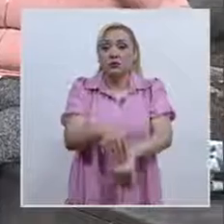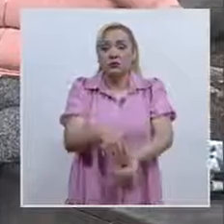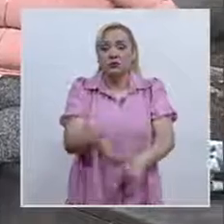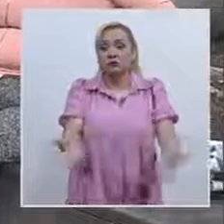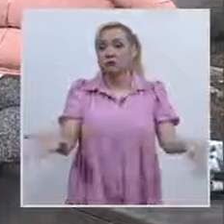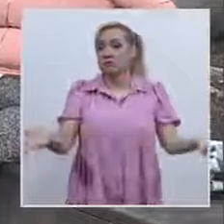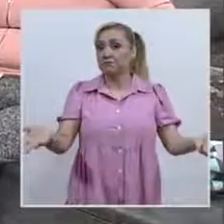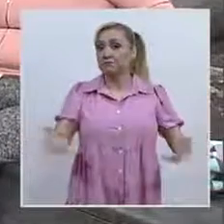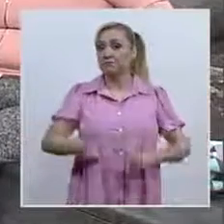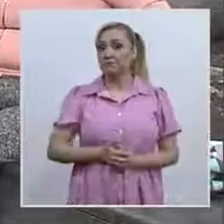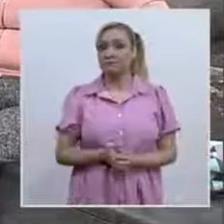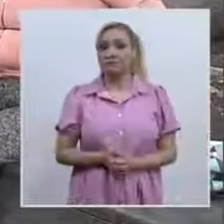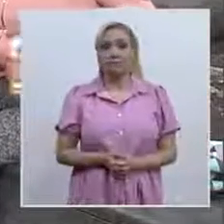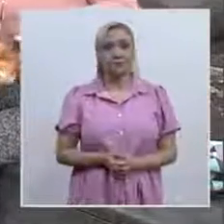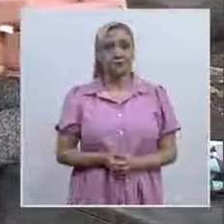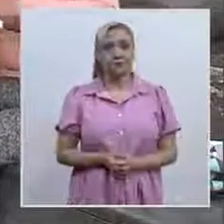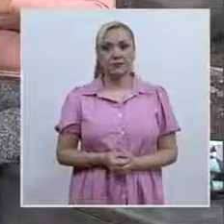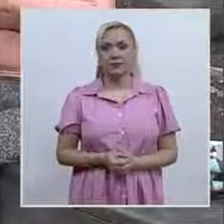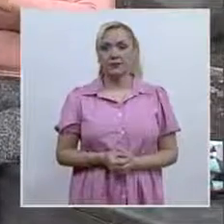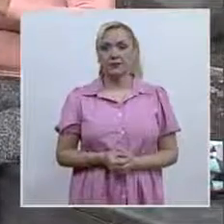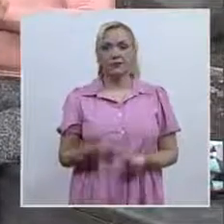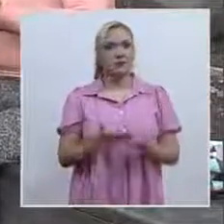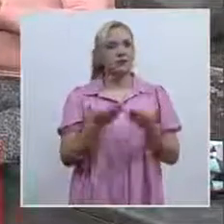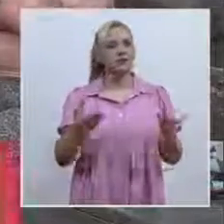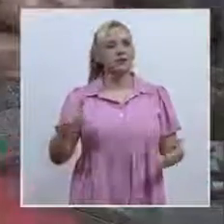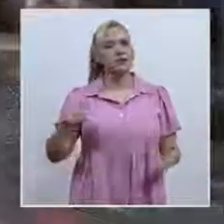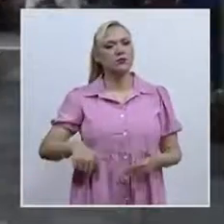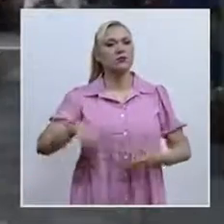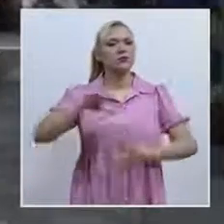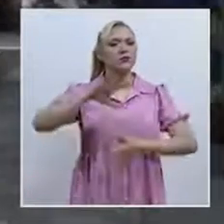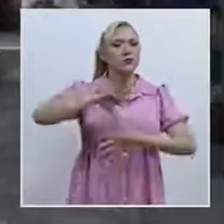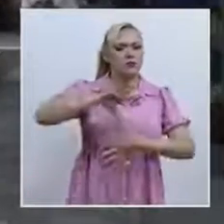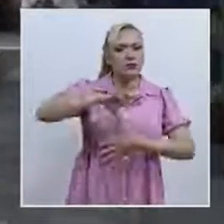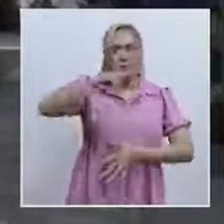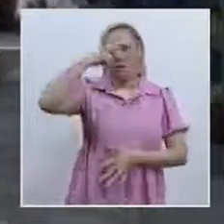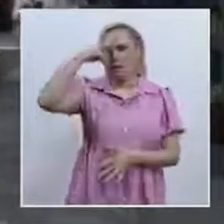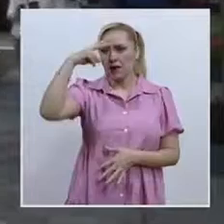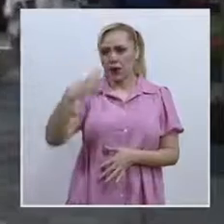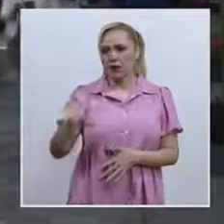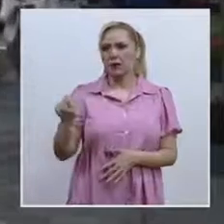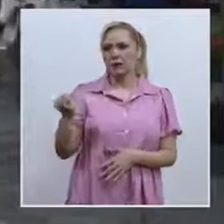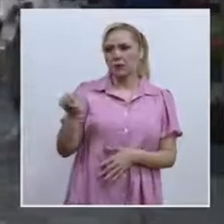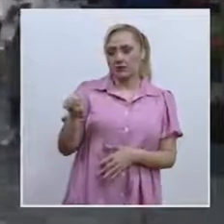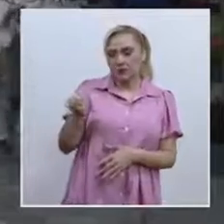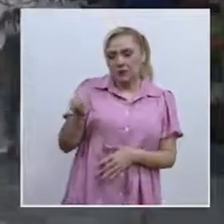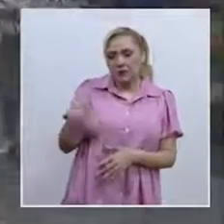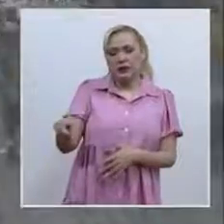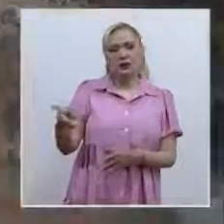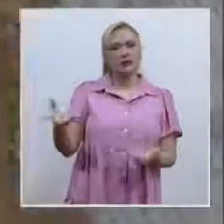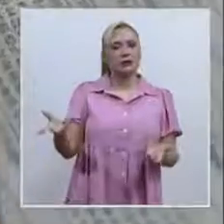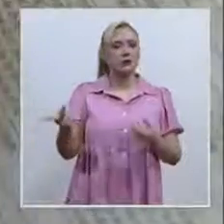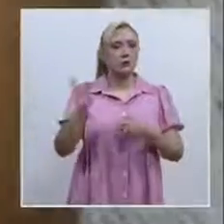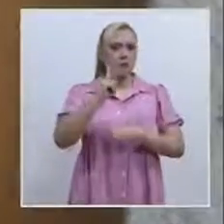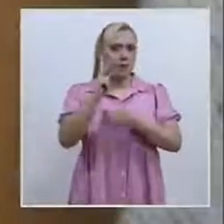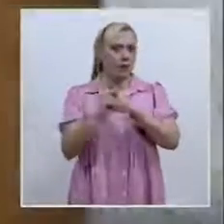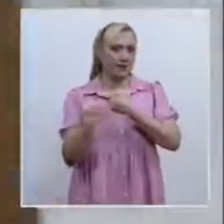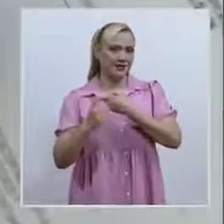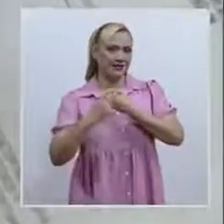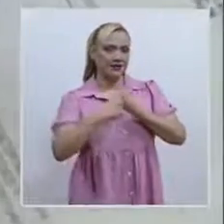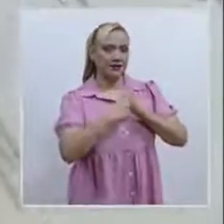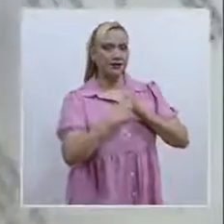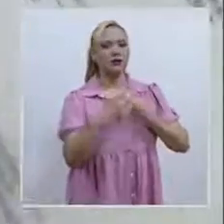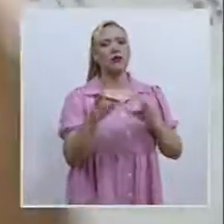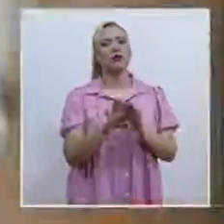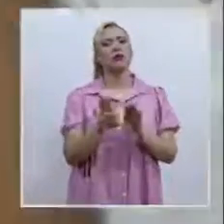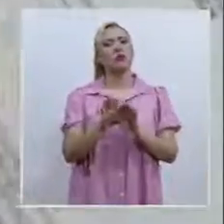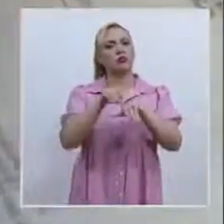El bajo desarrollo democrático de los estados latinoamericanos, incluido México, es uno de los factores para el limitado cumplimiento de sentencias de